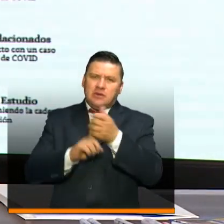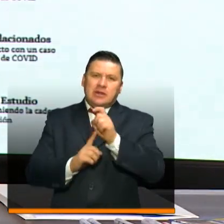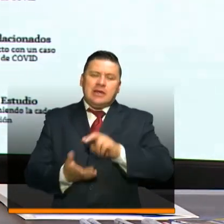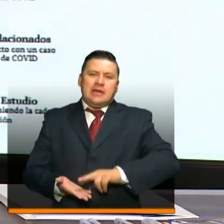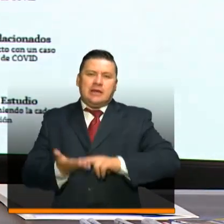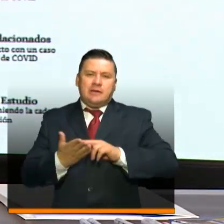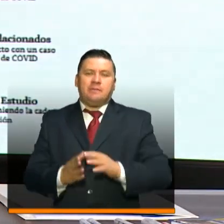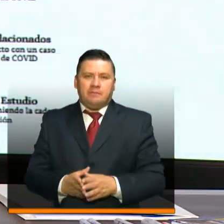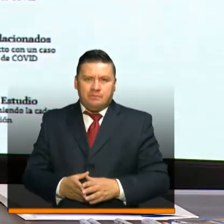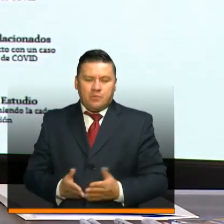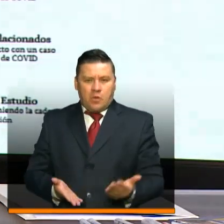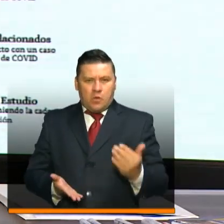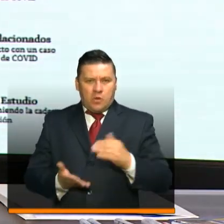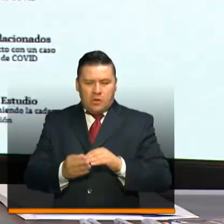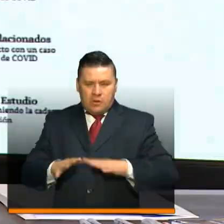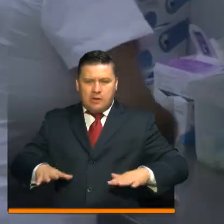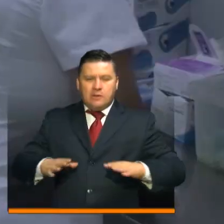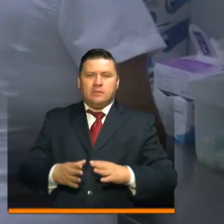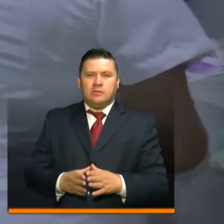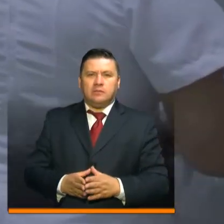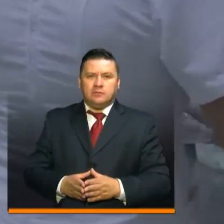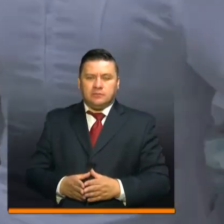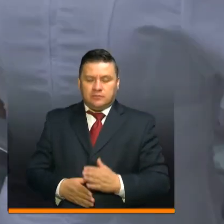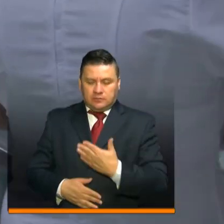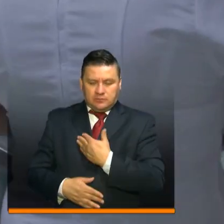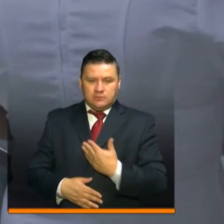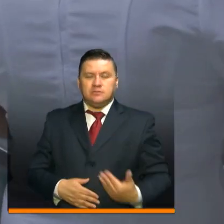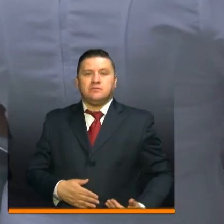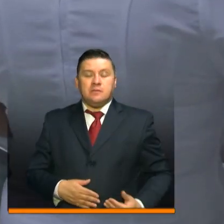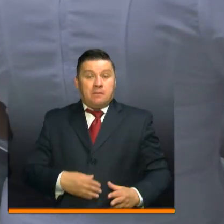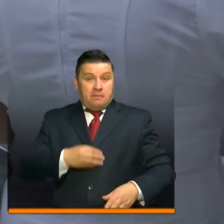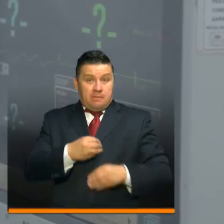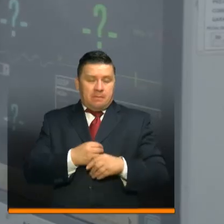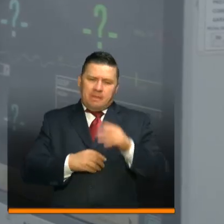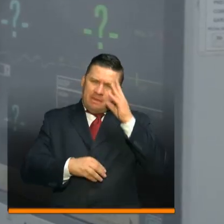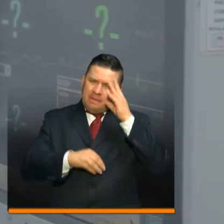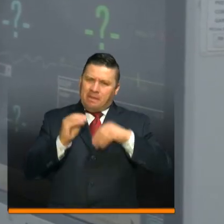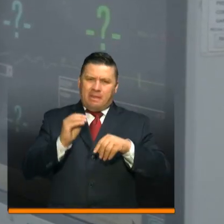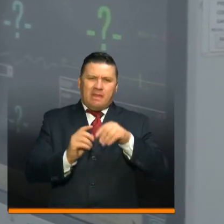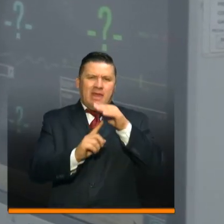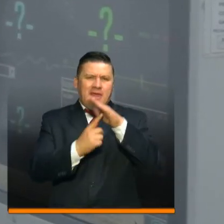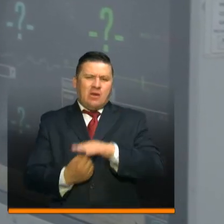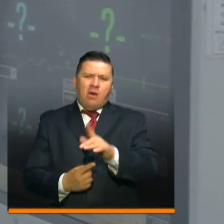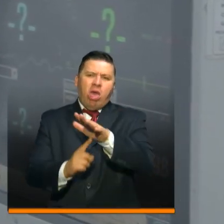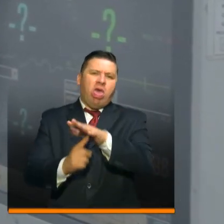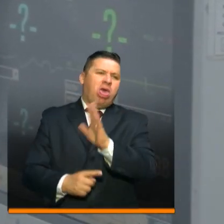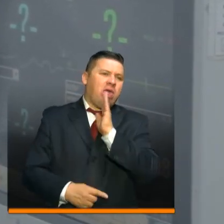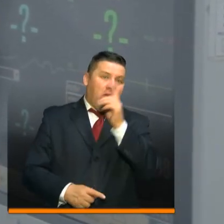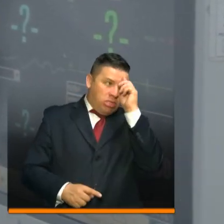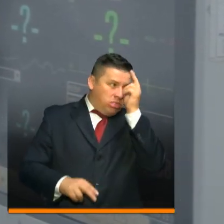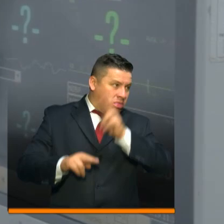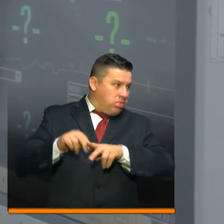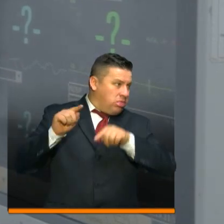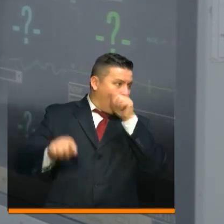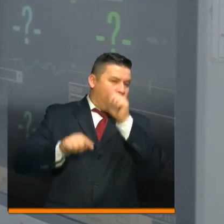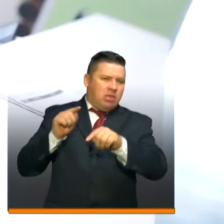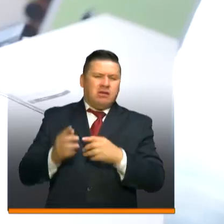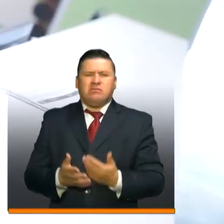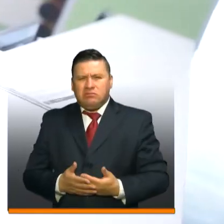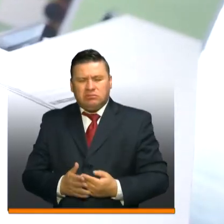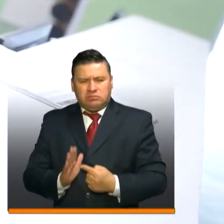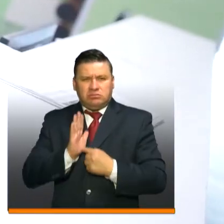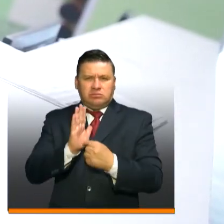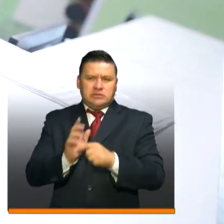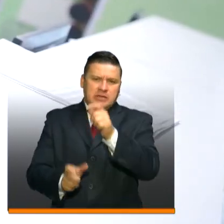recuperación para regresar a su territorio. El presidente además rechazó la discriminación y la estigmatización que se viene